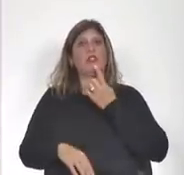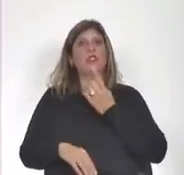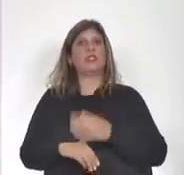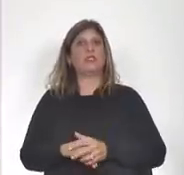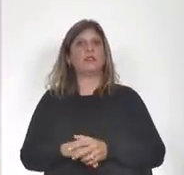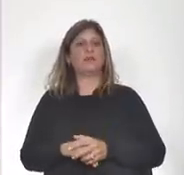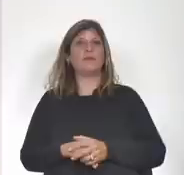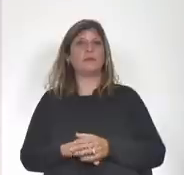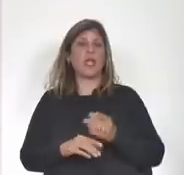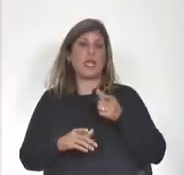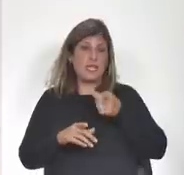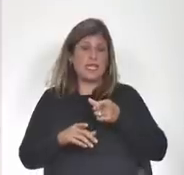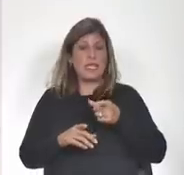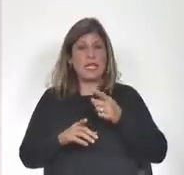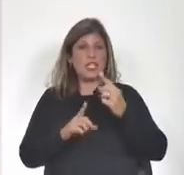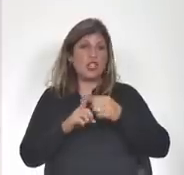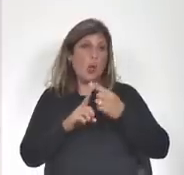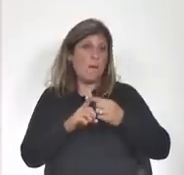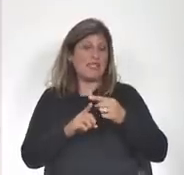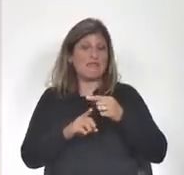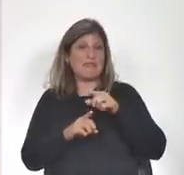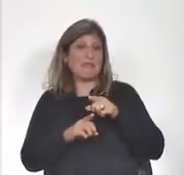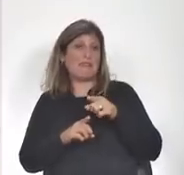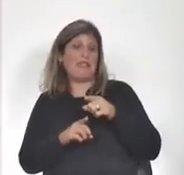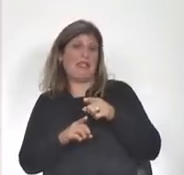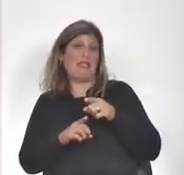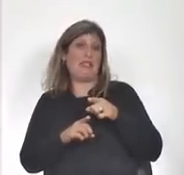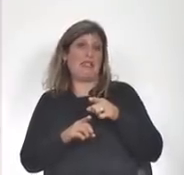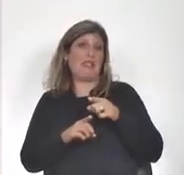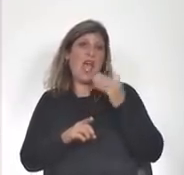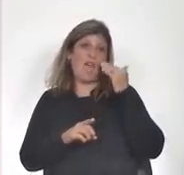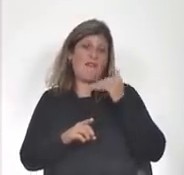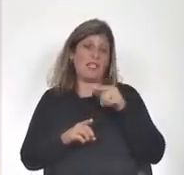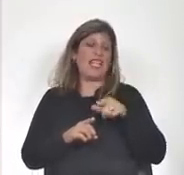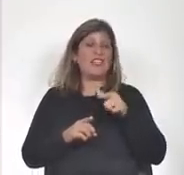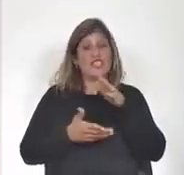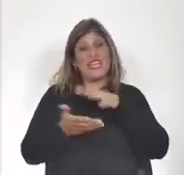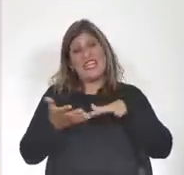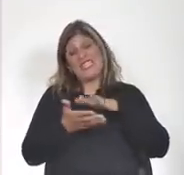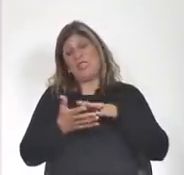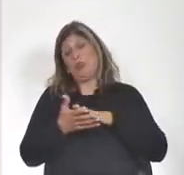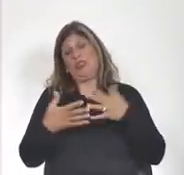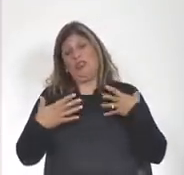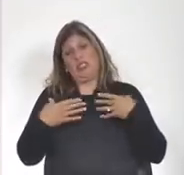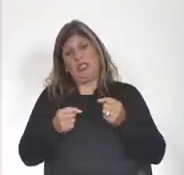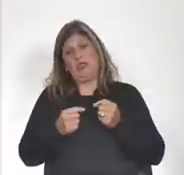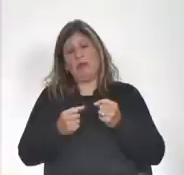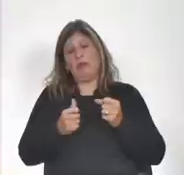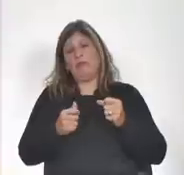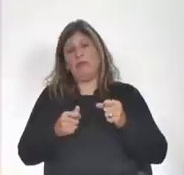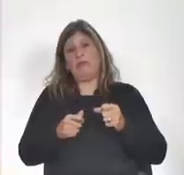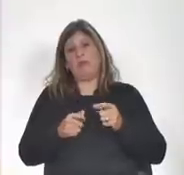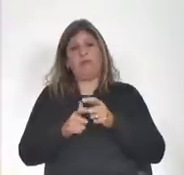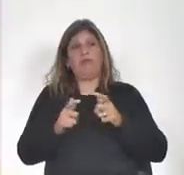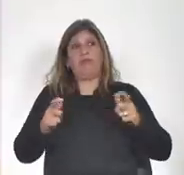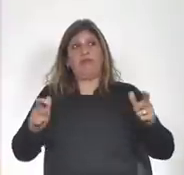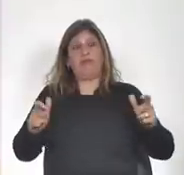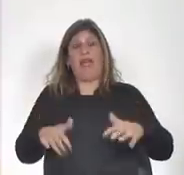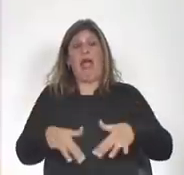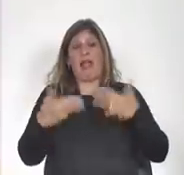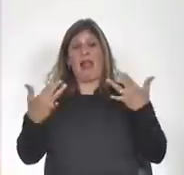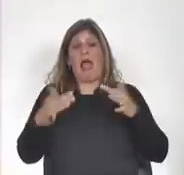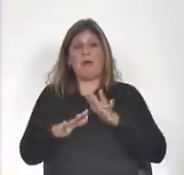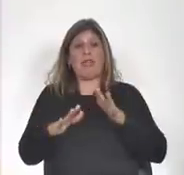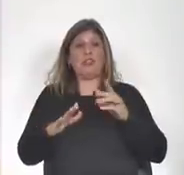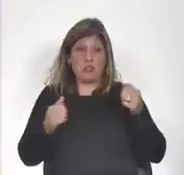y lo que pasó en el medio es que la situación sanitaria se agravó tremendamente y eso tuvo un impacto en la actividad